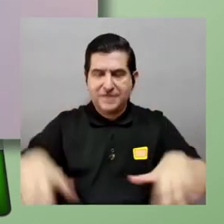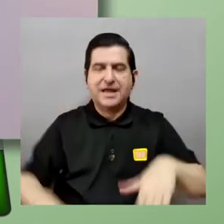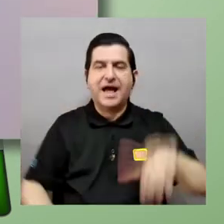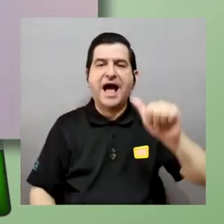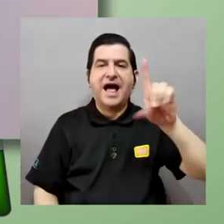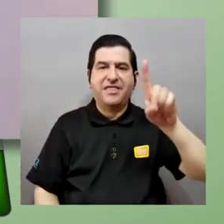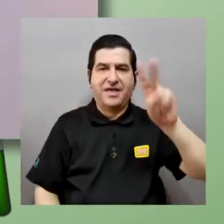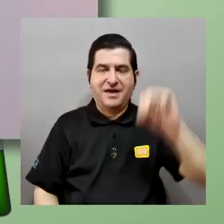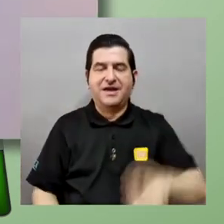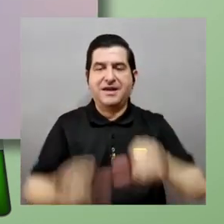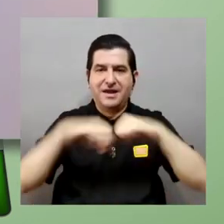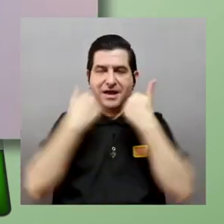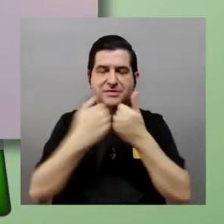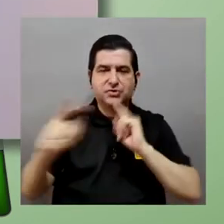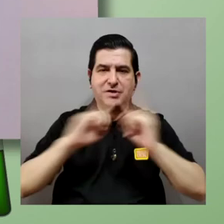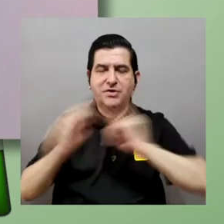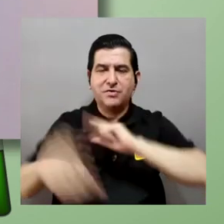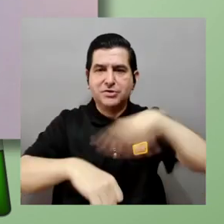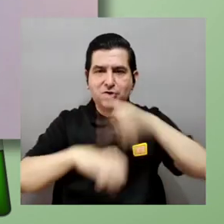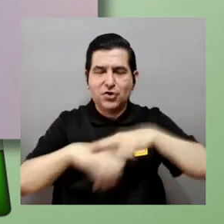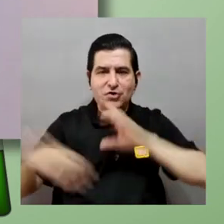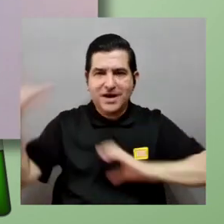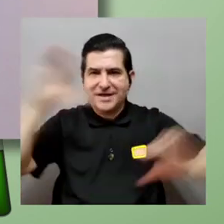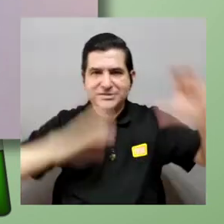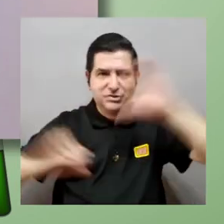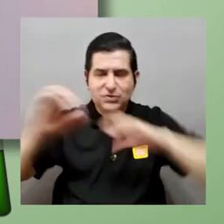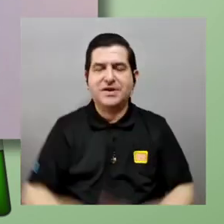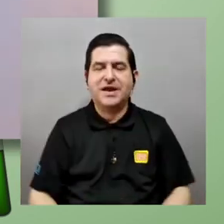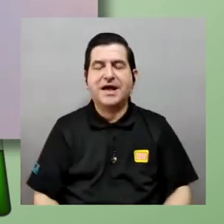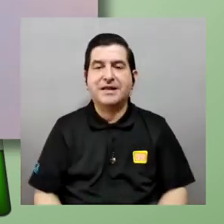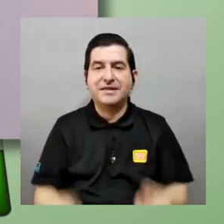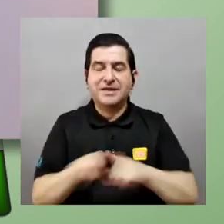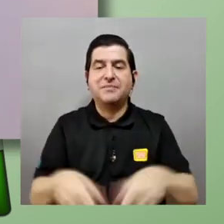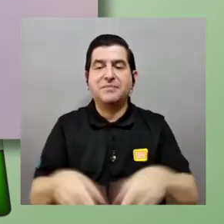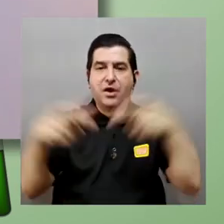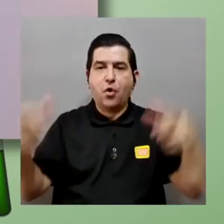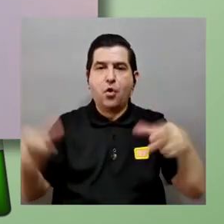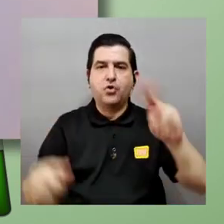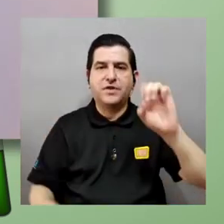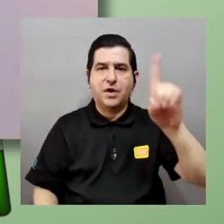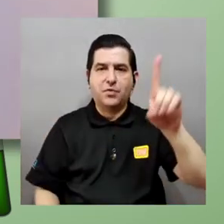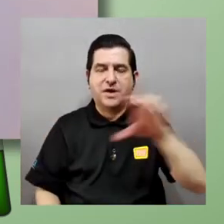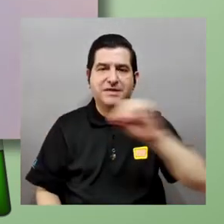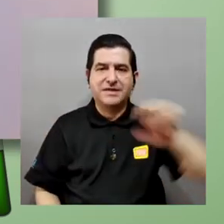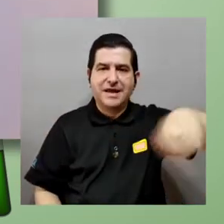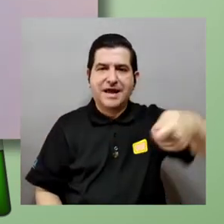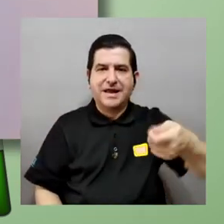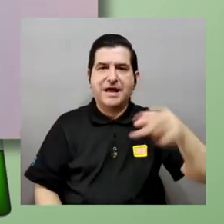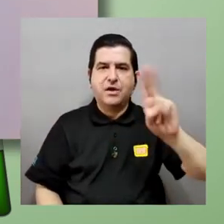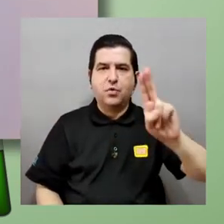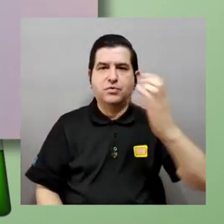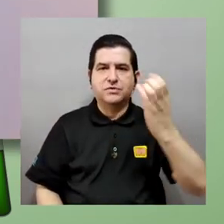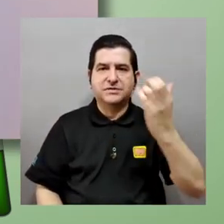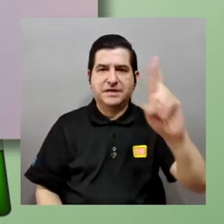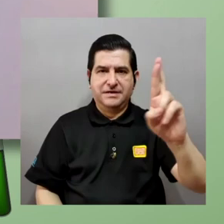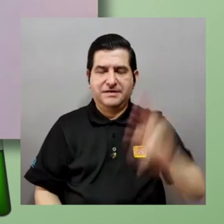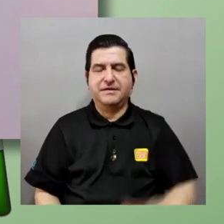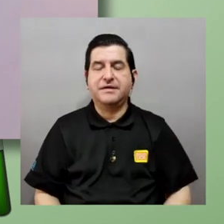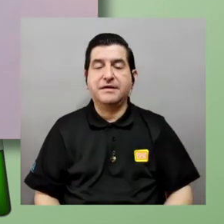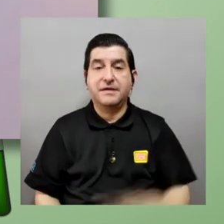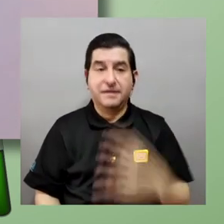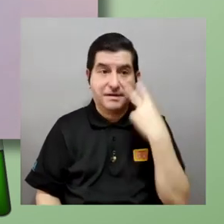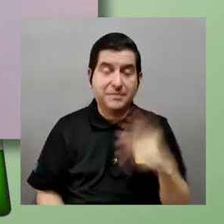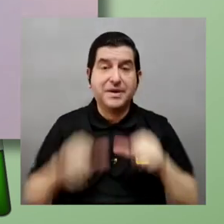página de adn la asociación para la divulgación nacional de las ciencias de la página de onda un net y el canal de la ucr